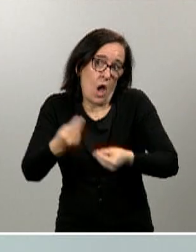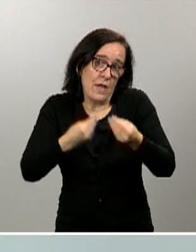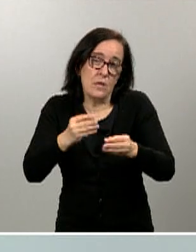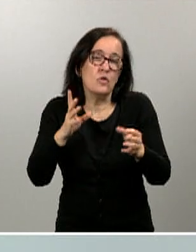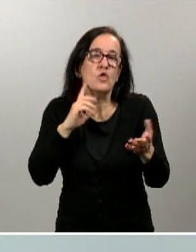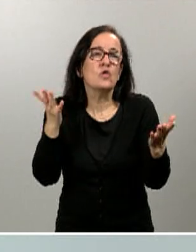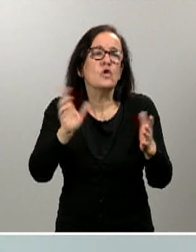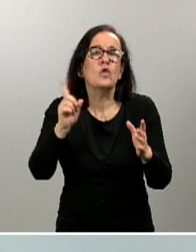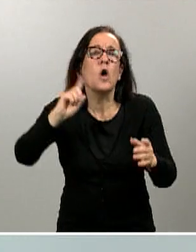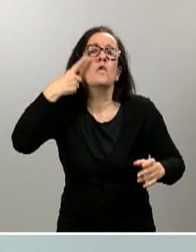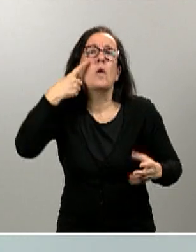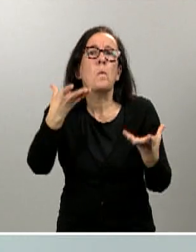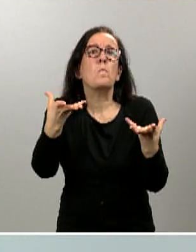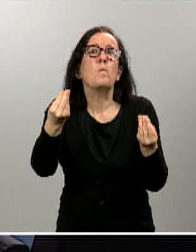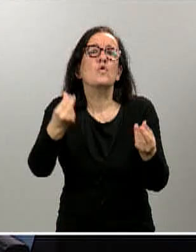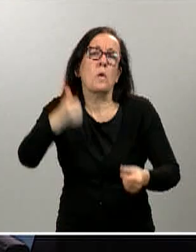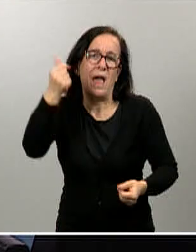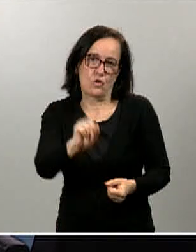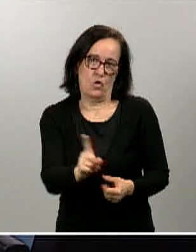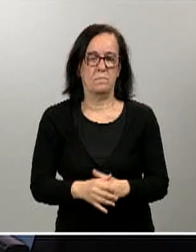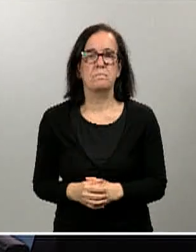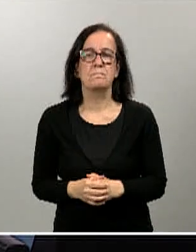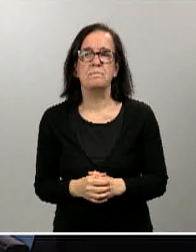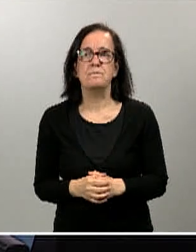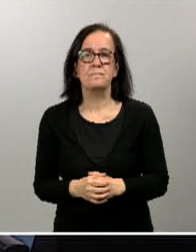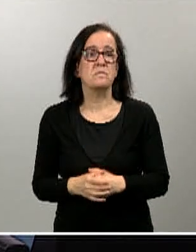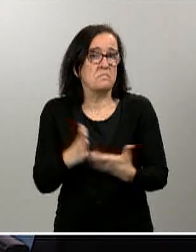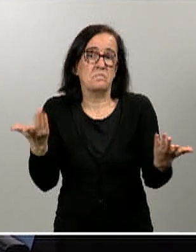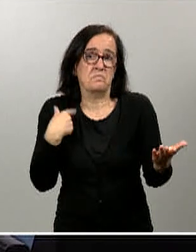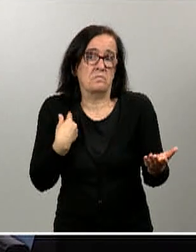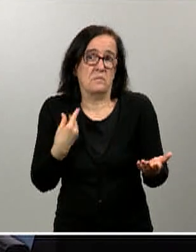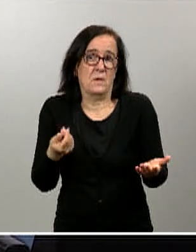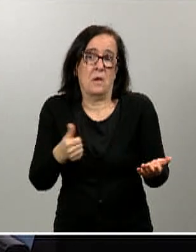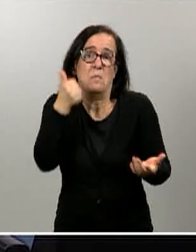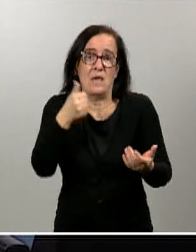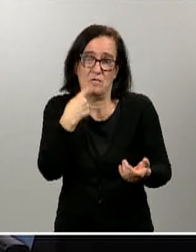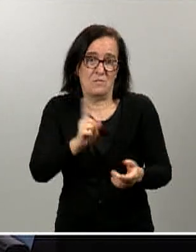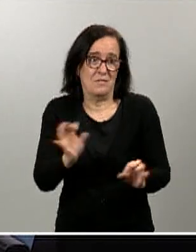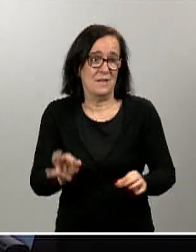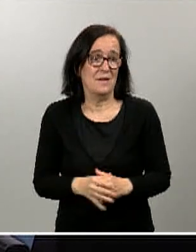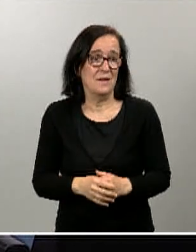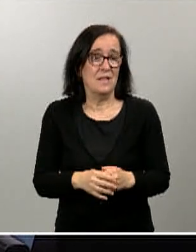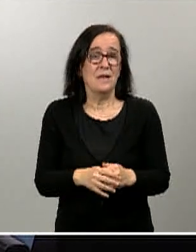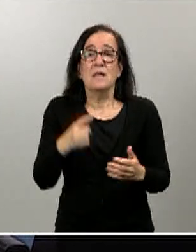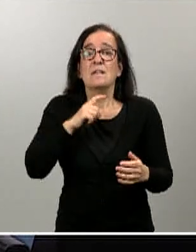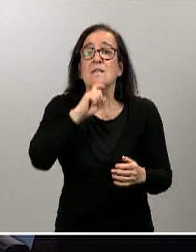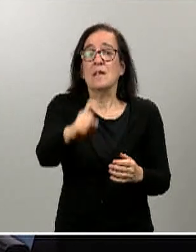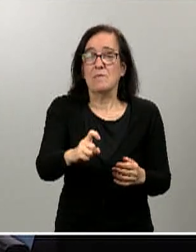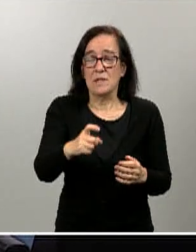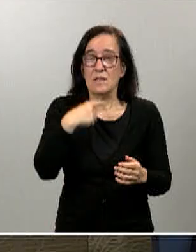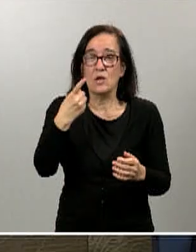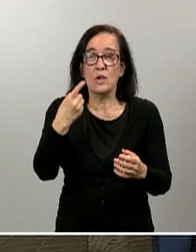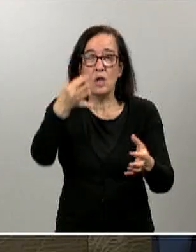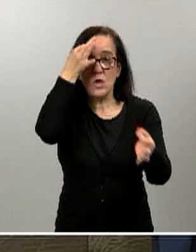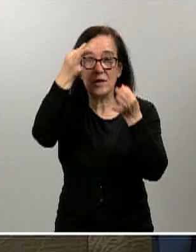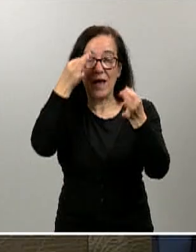detectamos muchas más de esto. Nada que añadir. Muy bien. No, indicar simplemente que los datos objetivos que